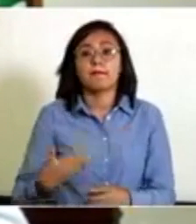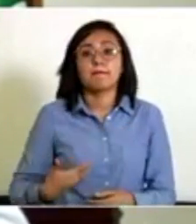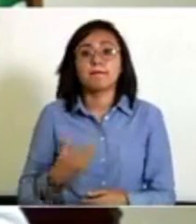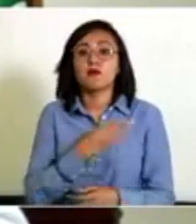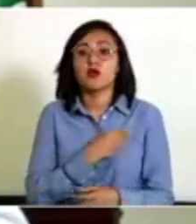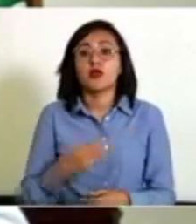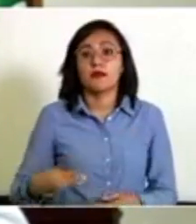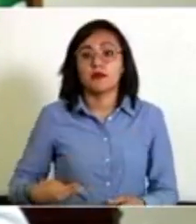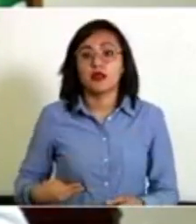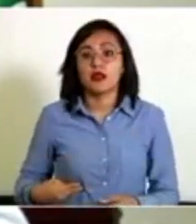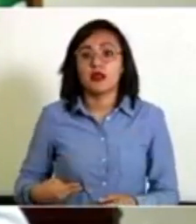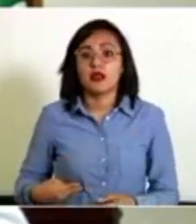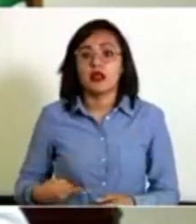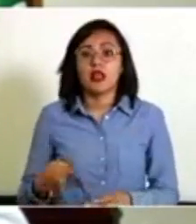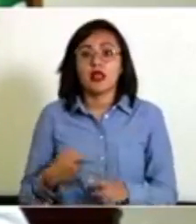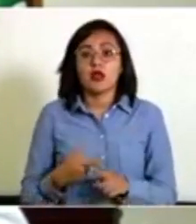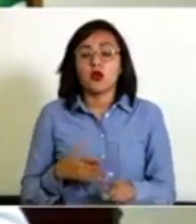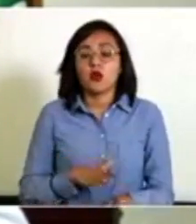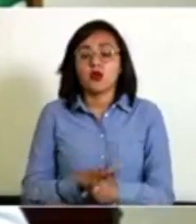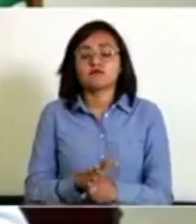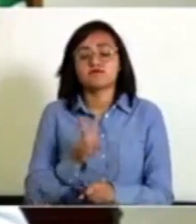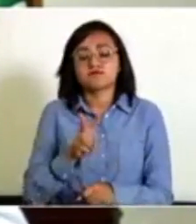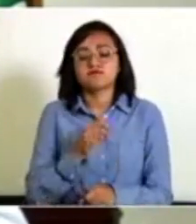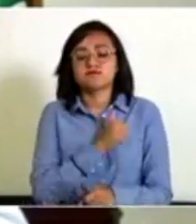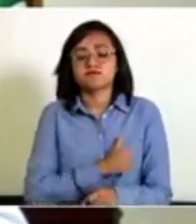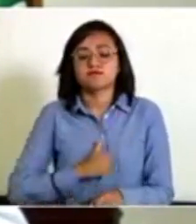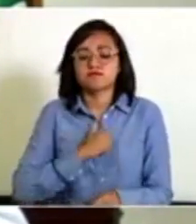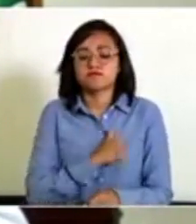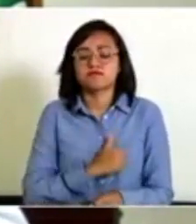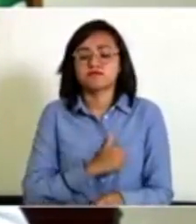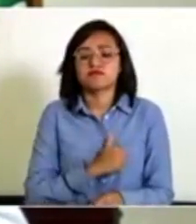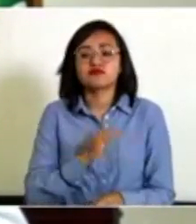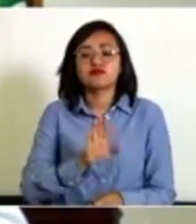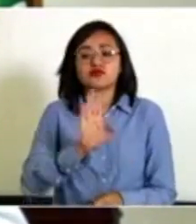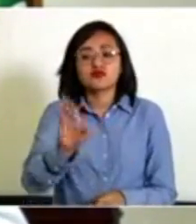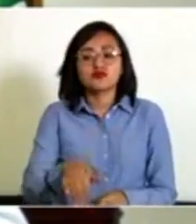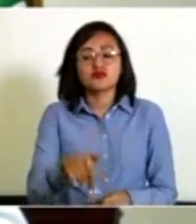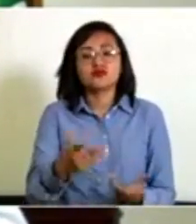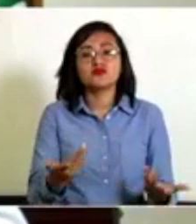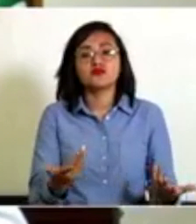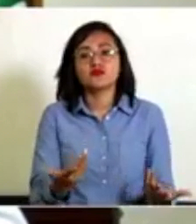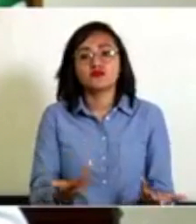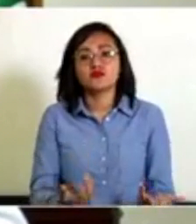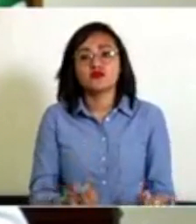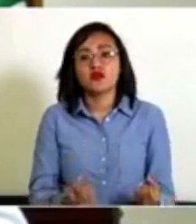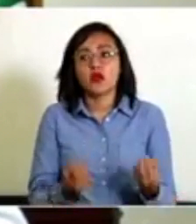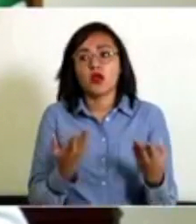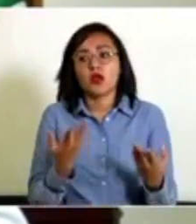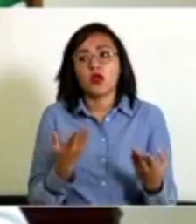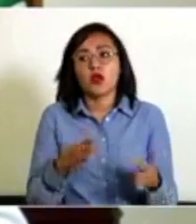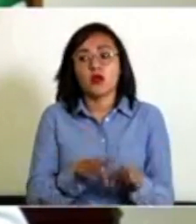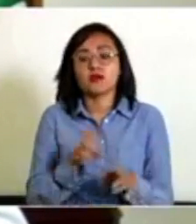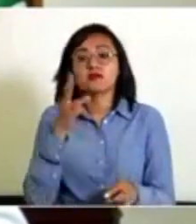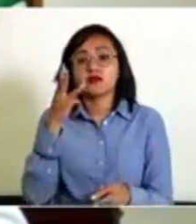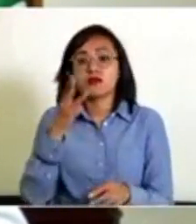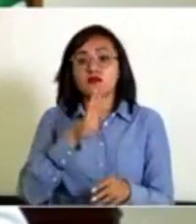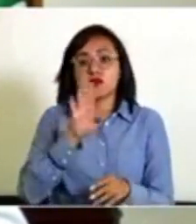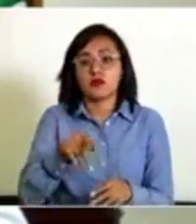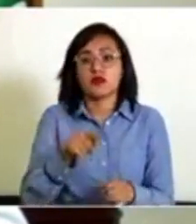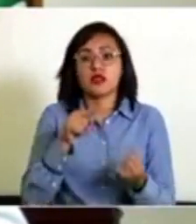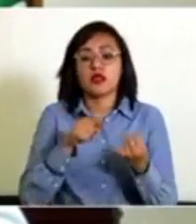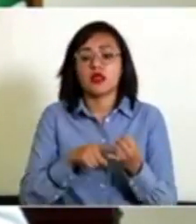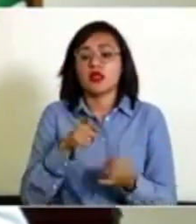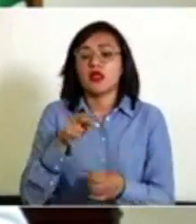municipales, de los cuales lamentablemente fallecieron hasta el momento 3, el